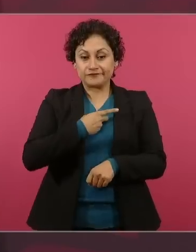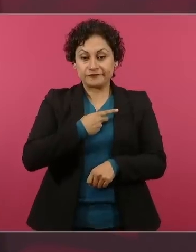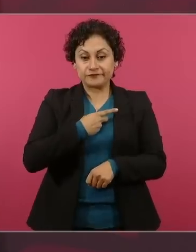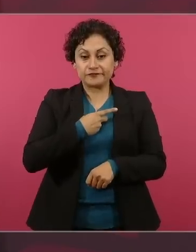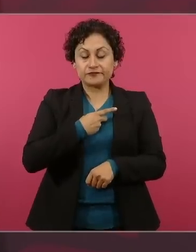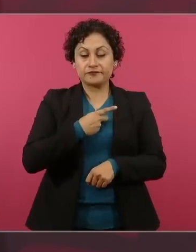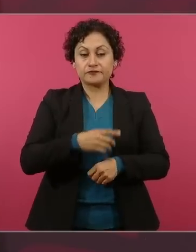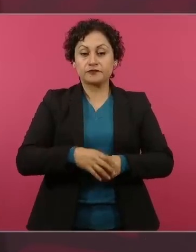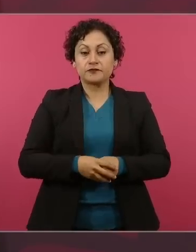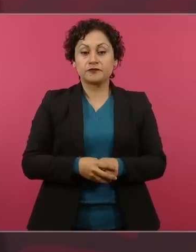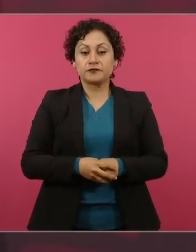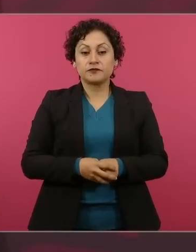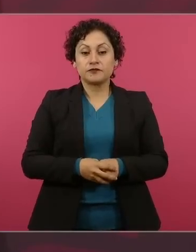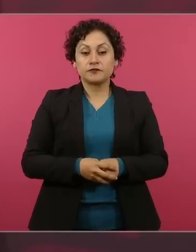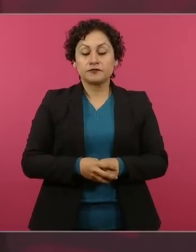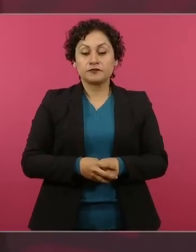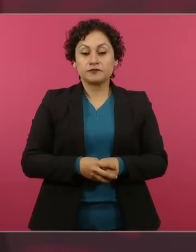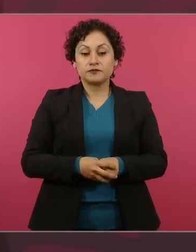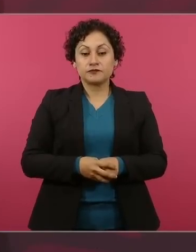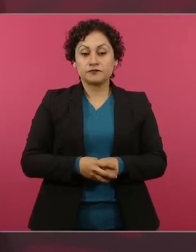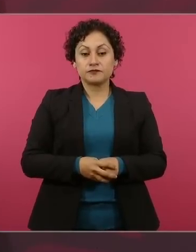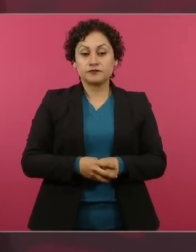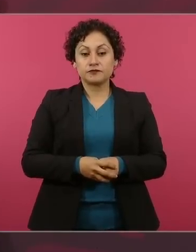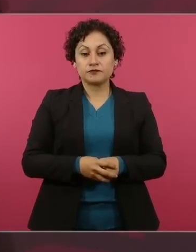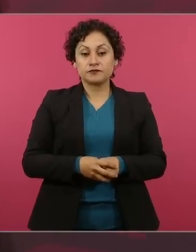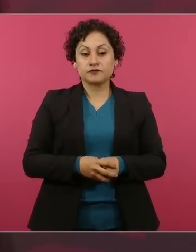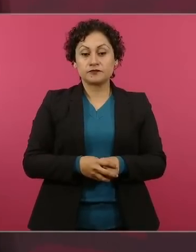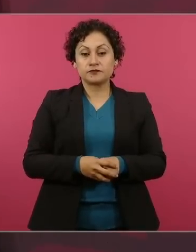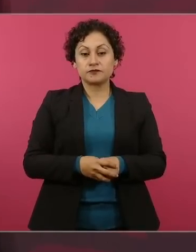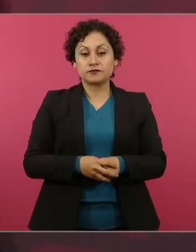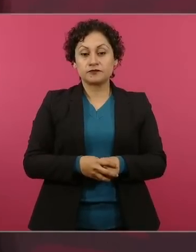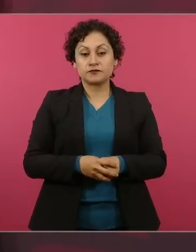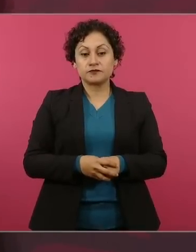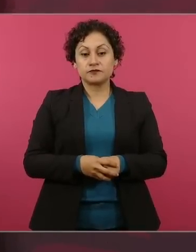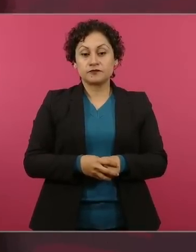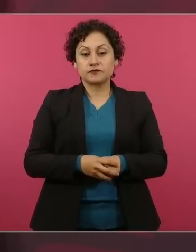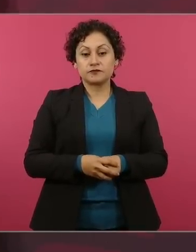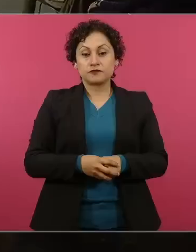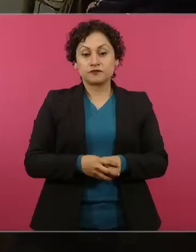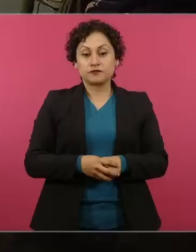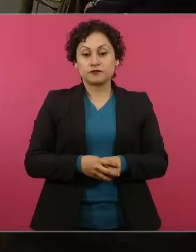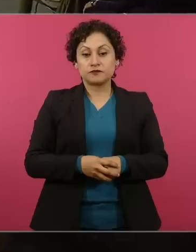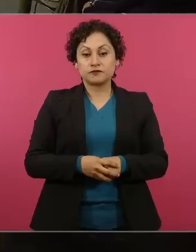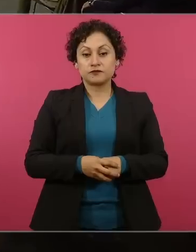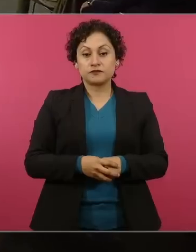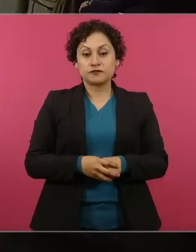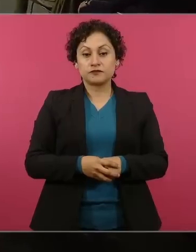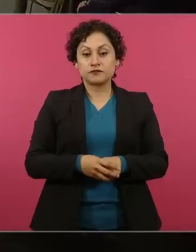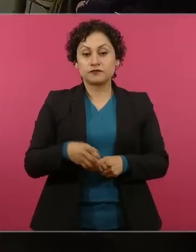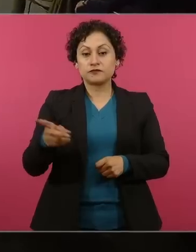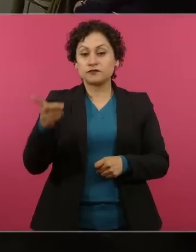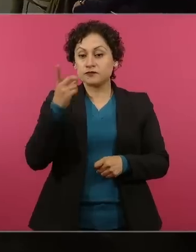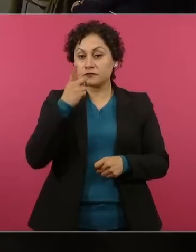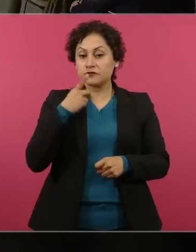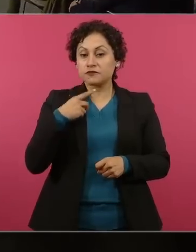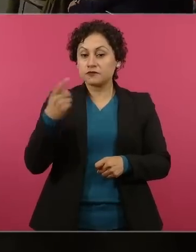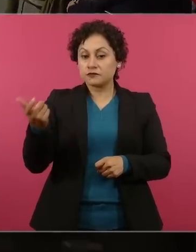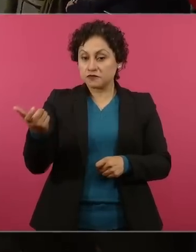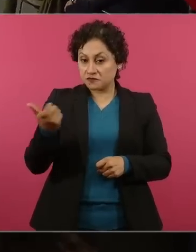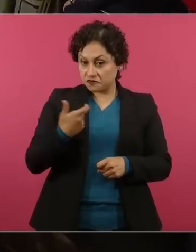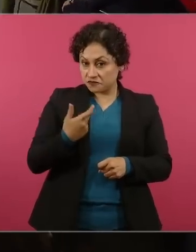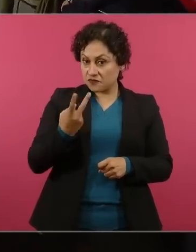que me des 200 pesos para ir al mercado.